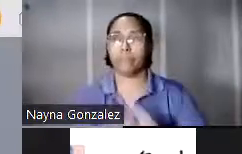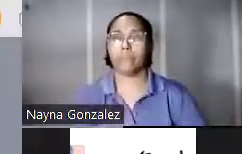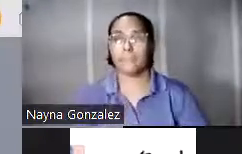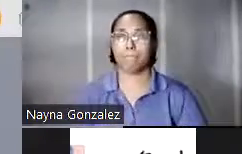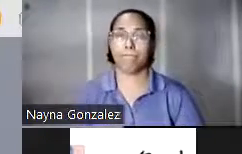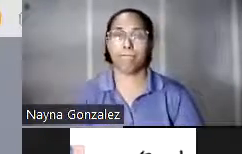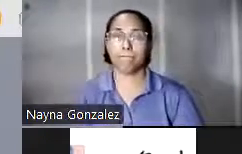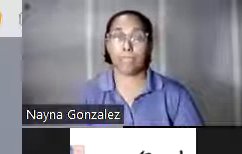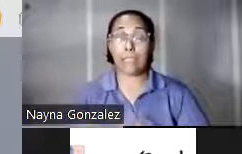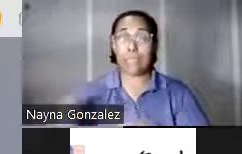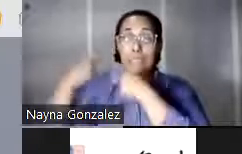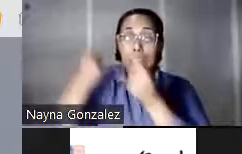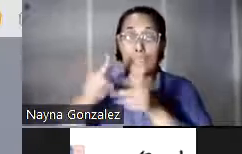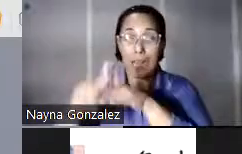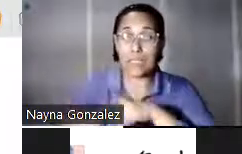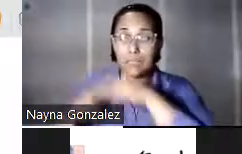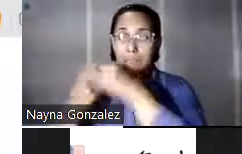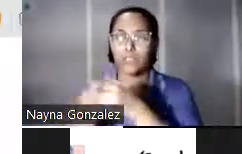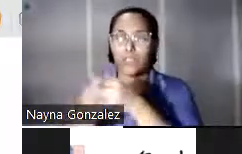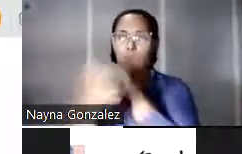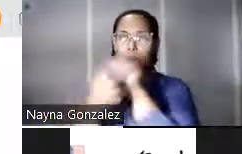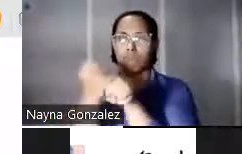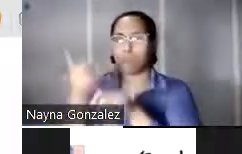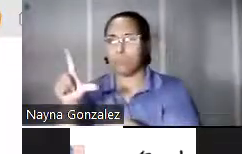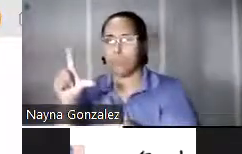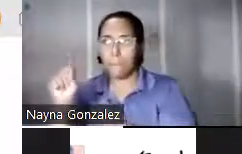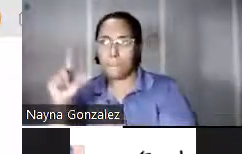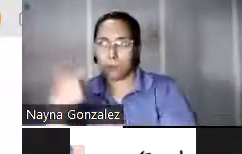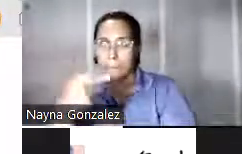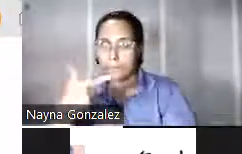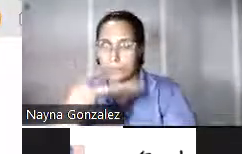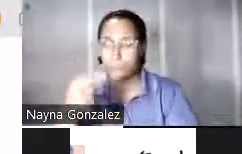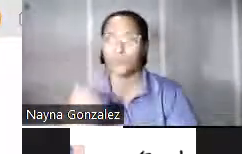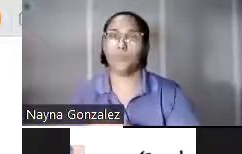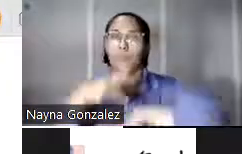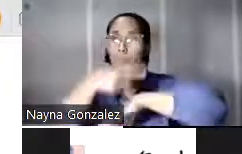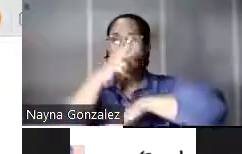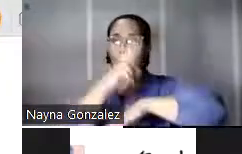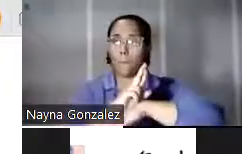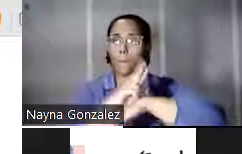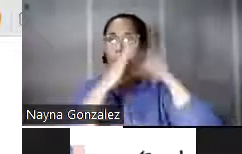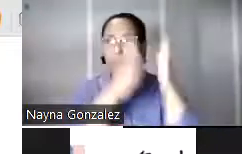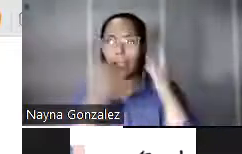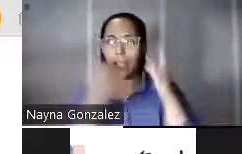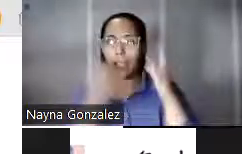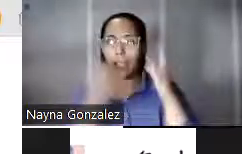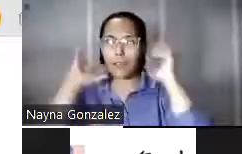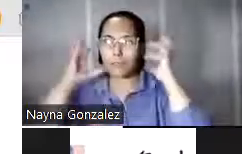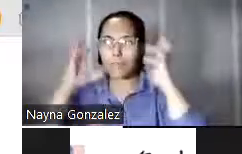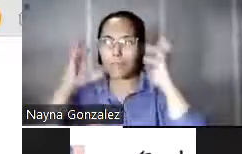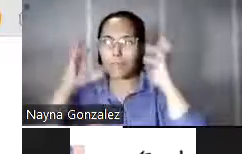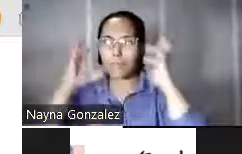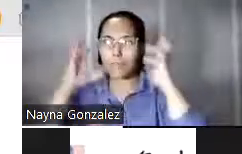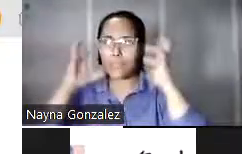Desde principios del siglo XXI, las organizaciones radiales puertorriqueñas comenzaron a crear páginas